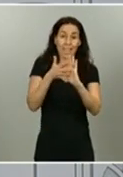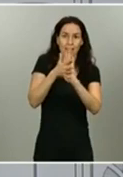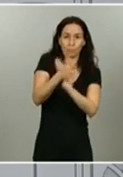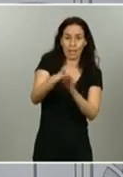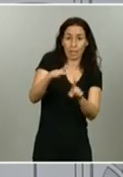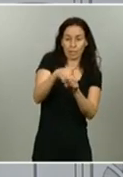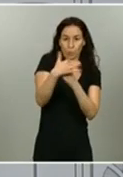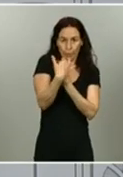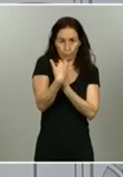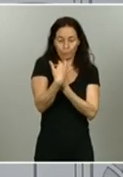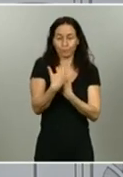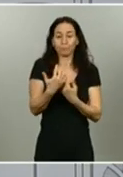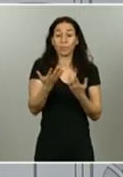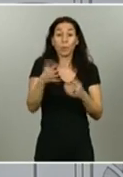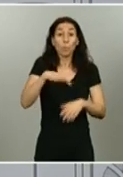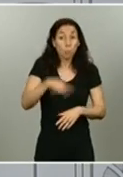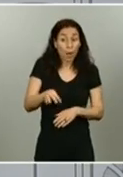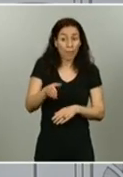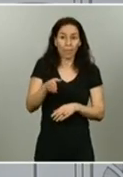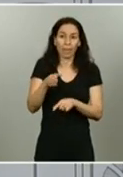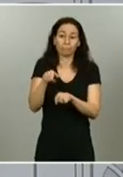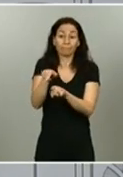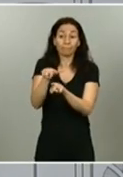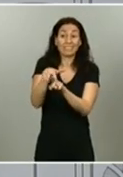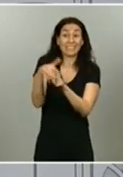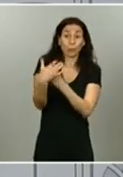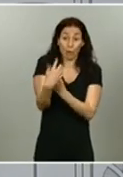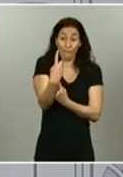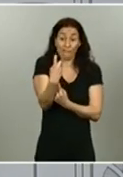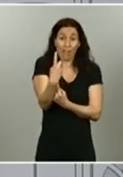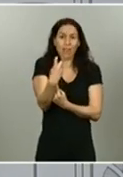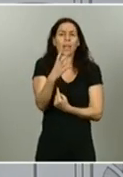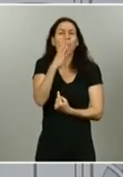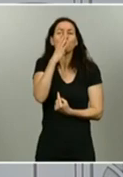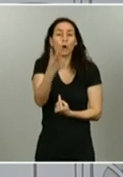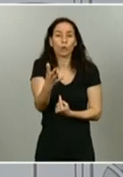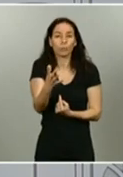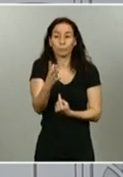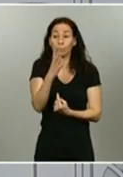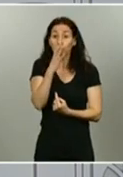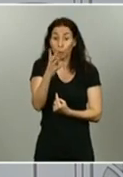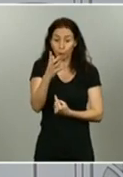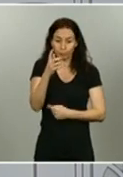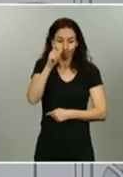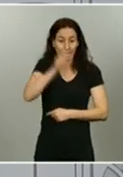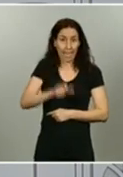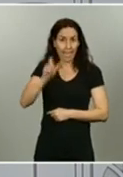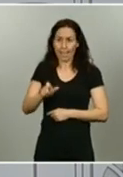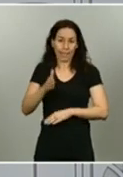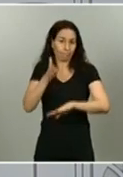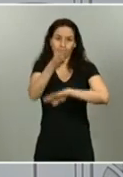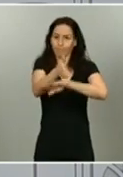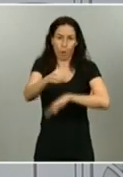obviamente pueden ser por no acudir a tiempo a los hospitales o por